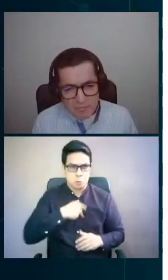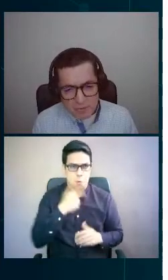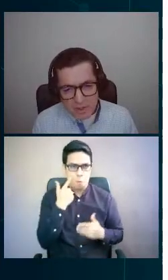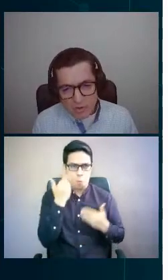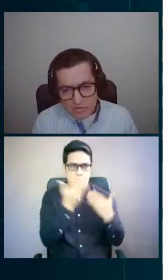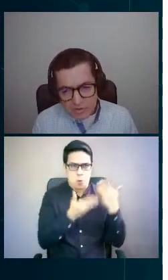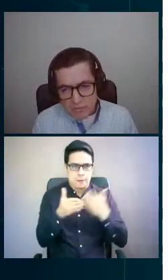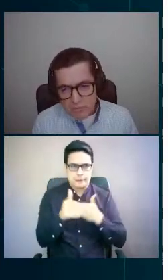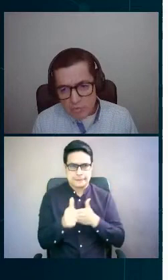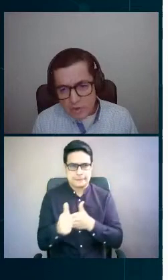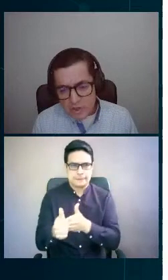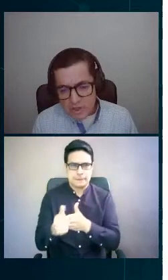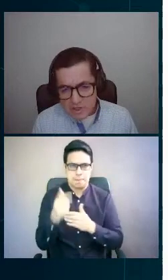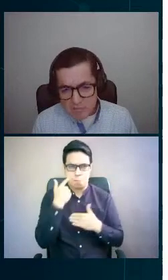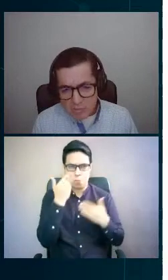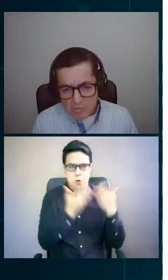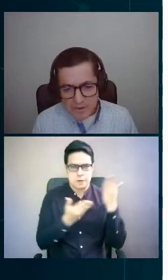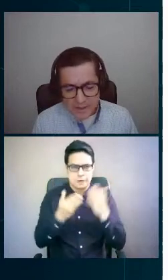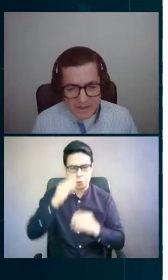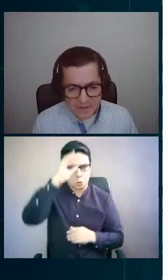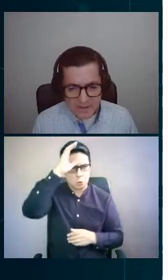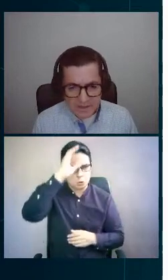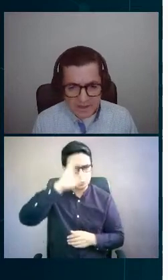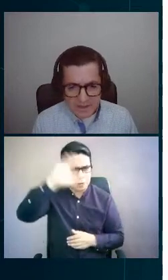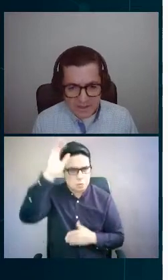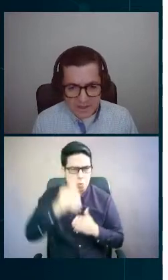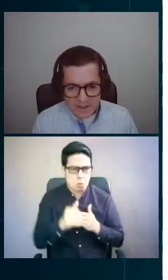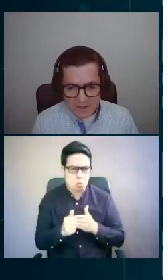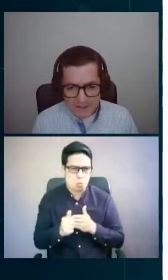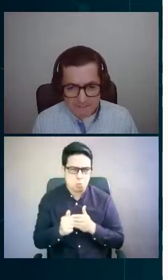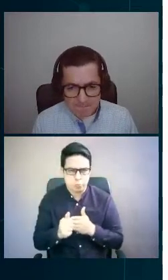Realmente fue una prueba de concepto muy, muy pequeña.